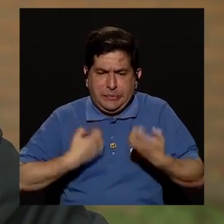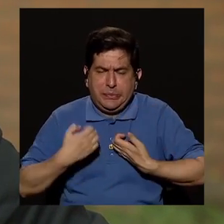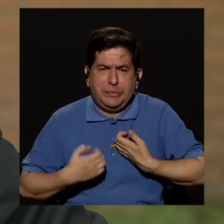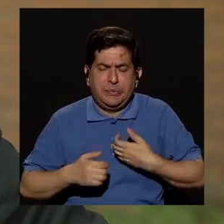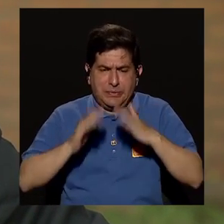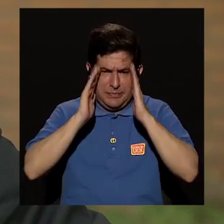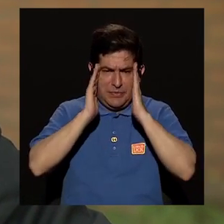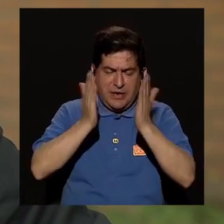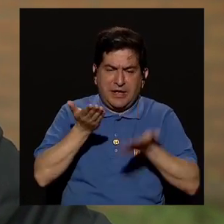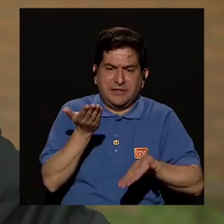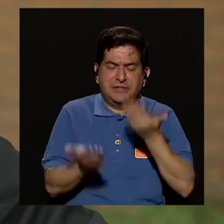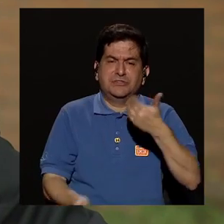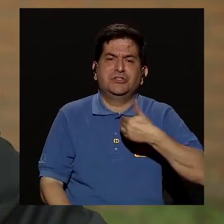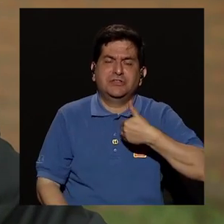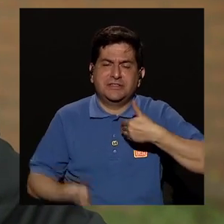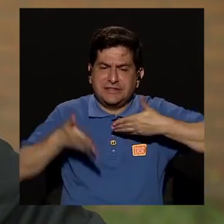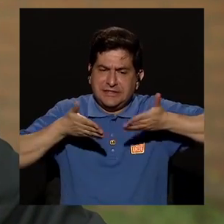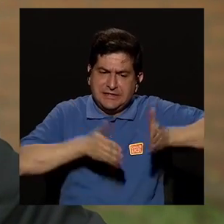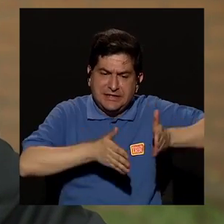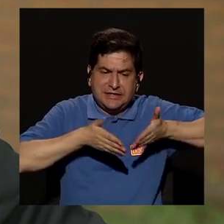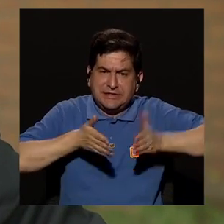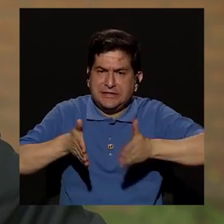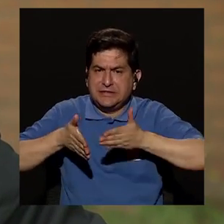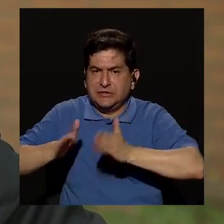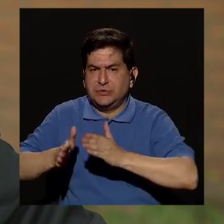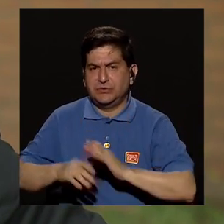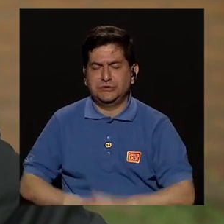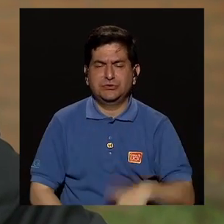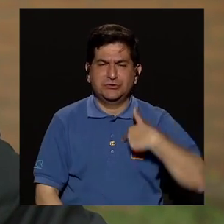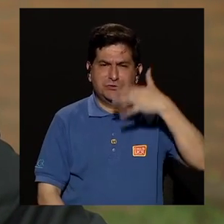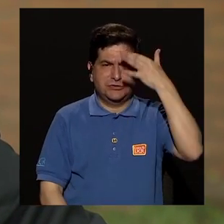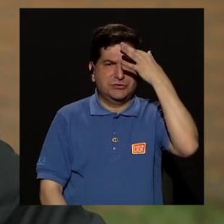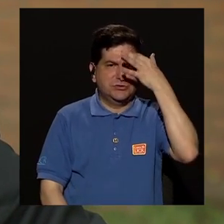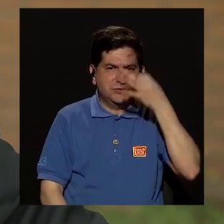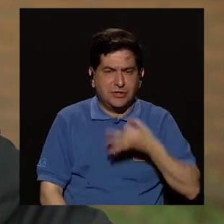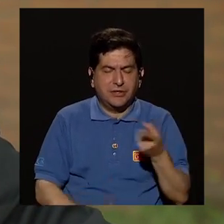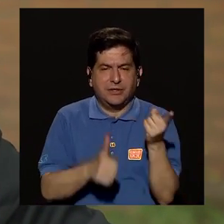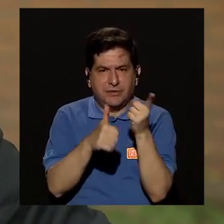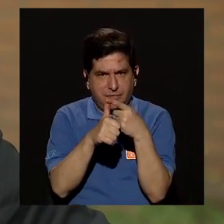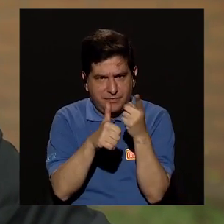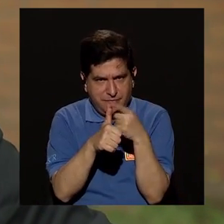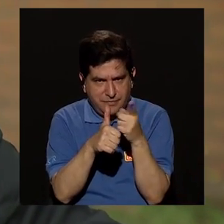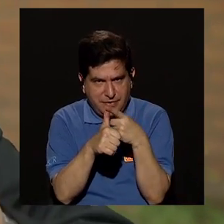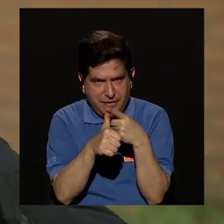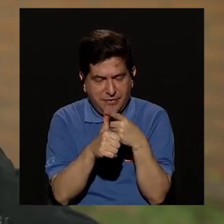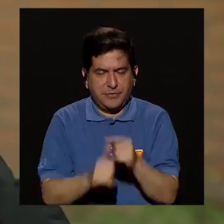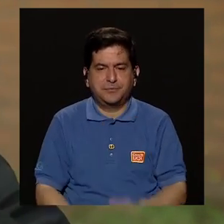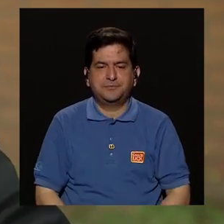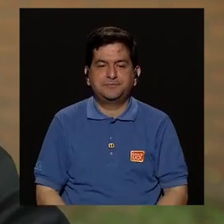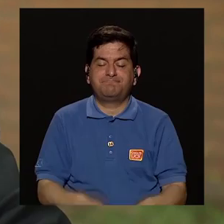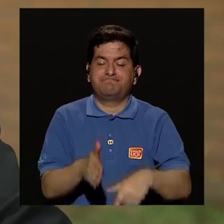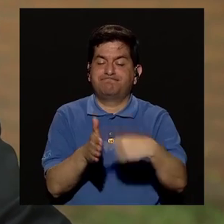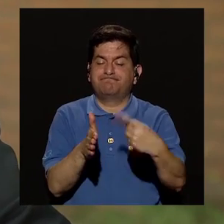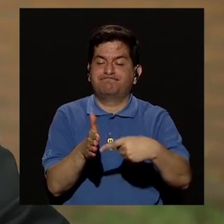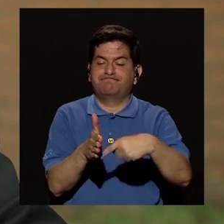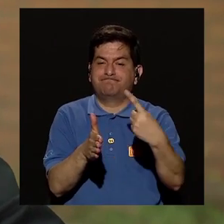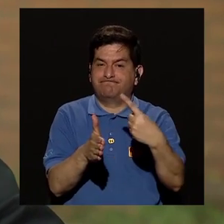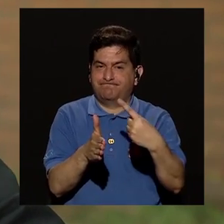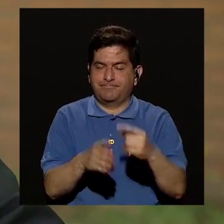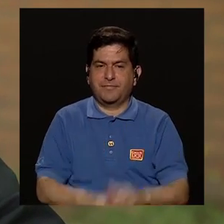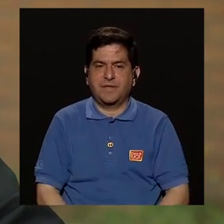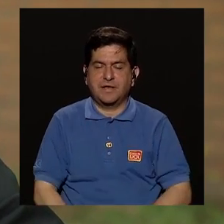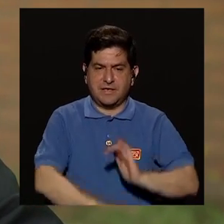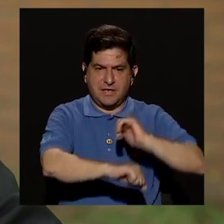emocionalmente por el trato que a veces reciben de sus hijos e hijas yo creo que bueno lo primero es en algunos casos